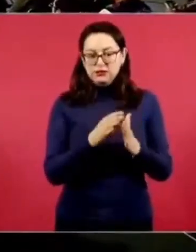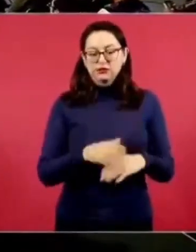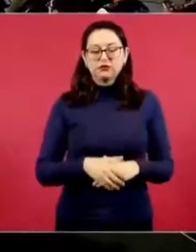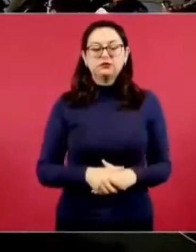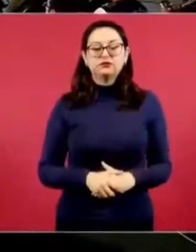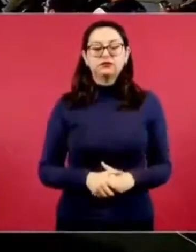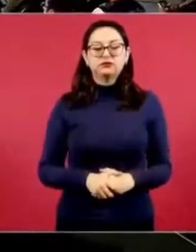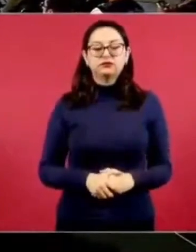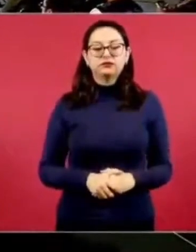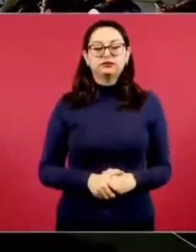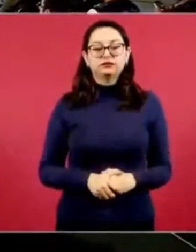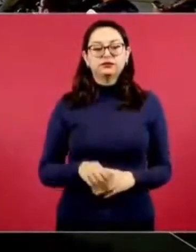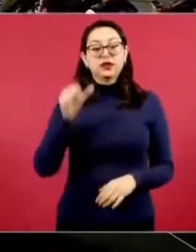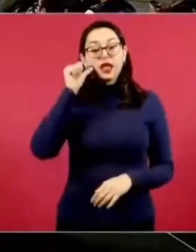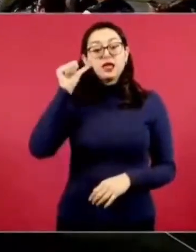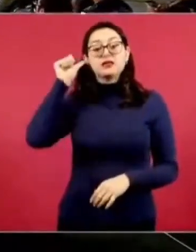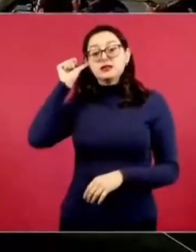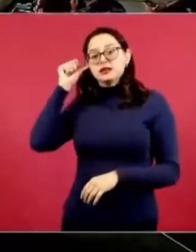Ayer en México.